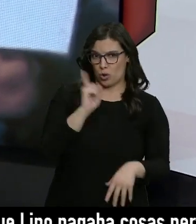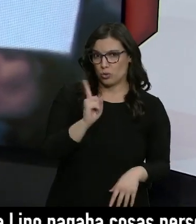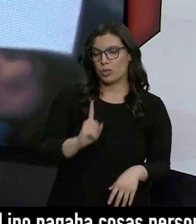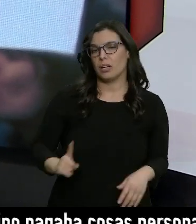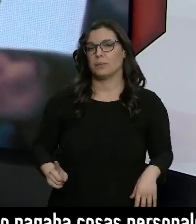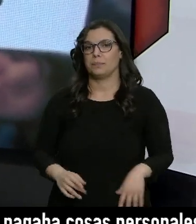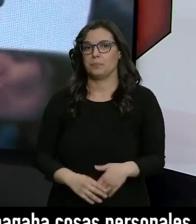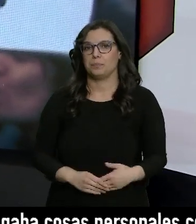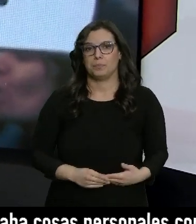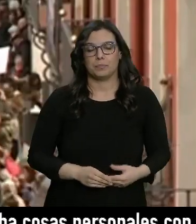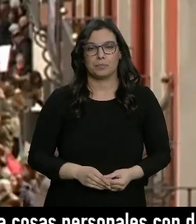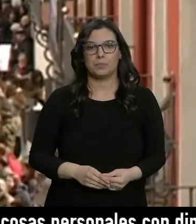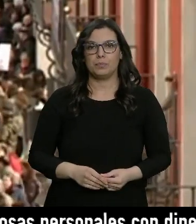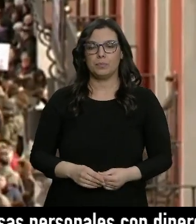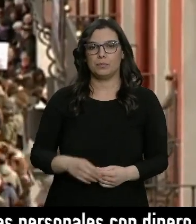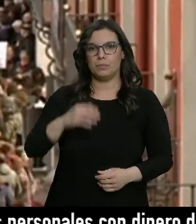movilizaciones.